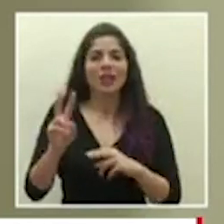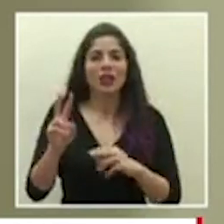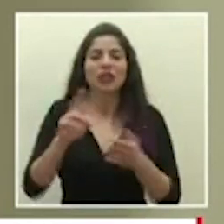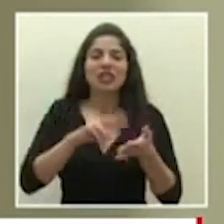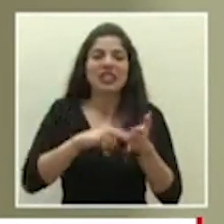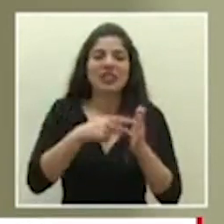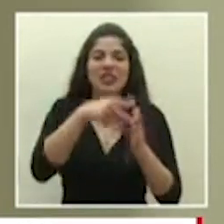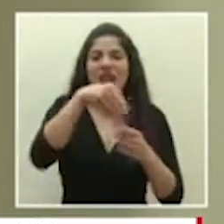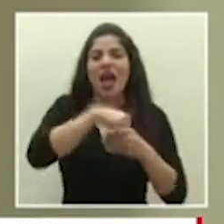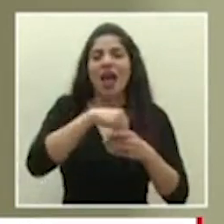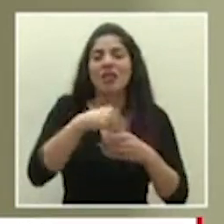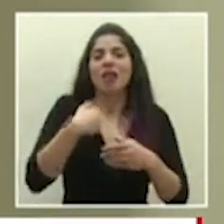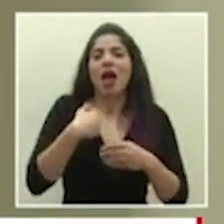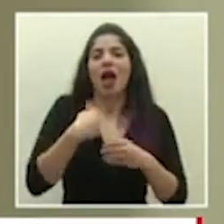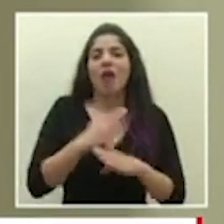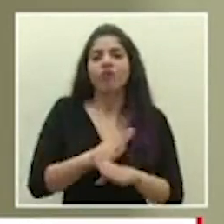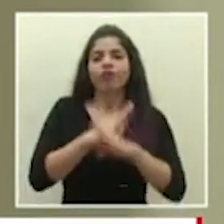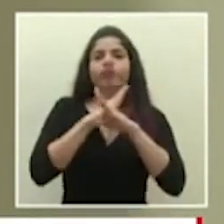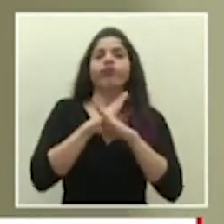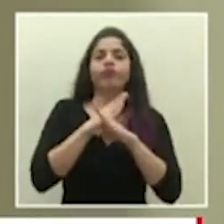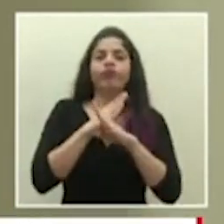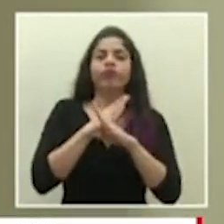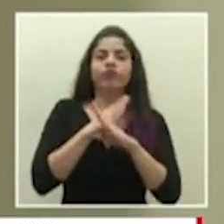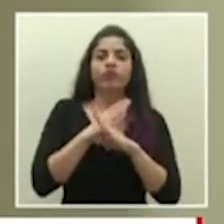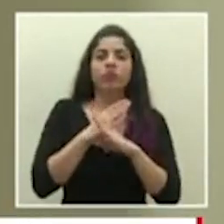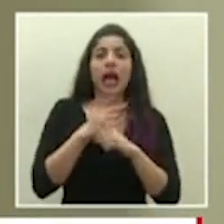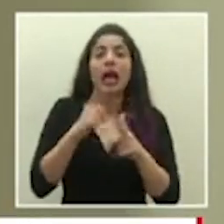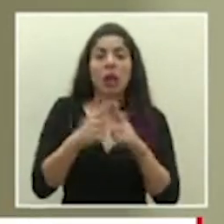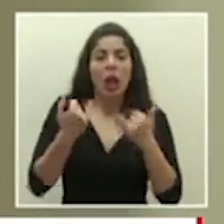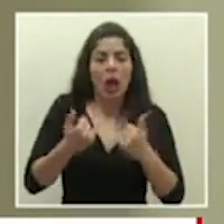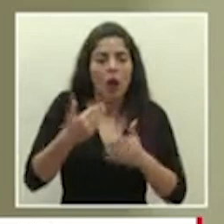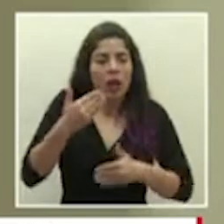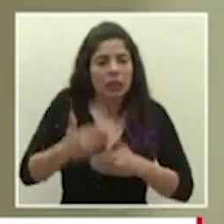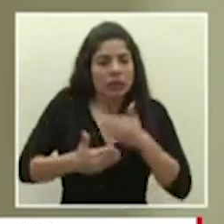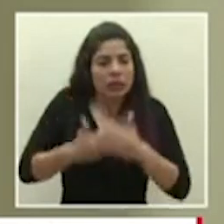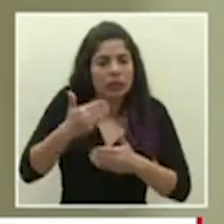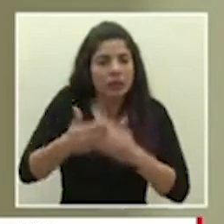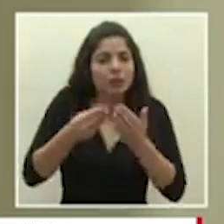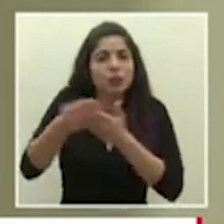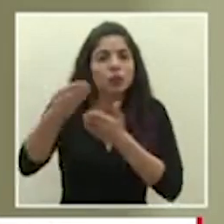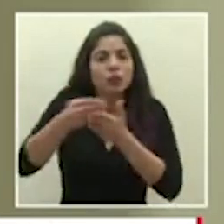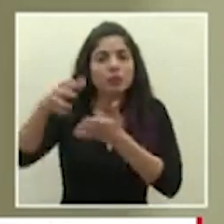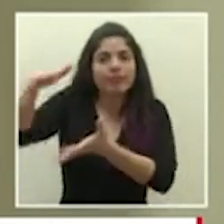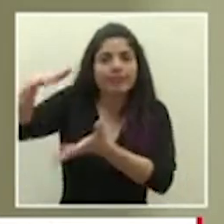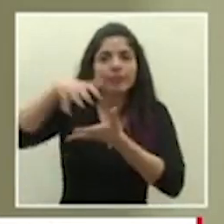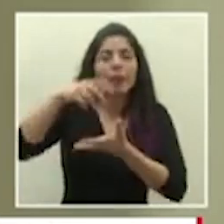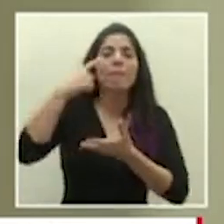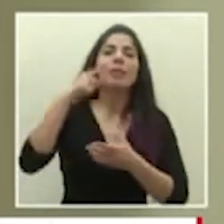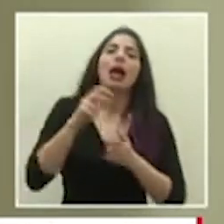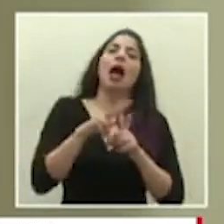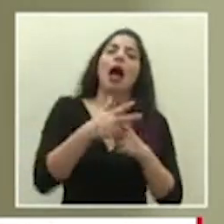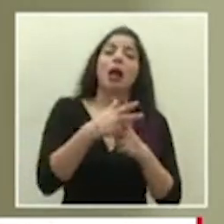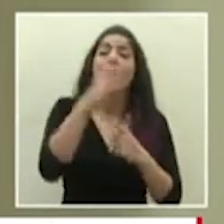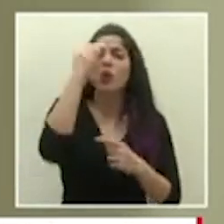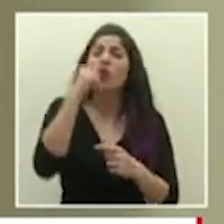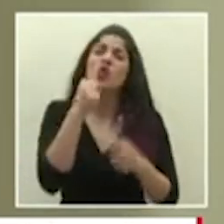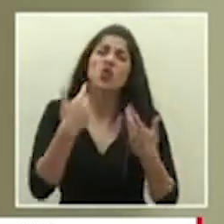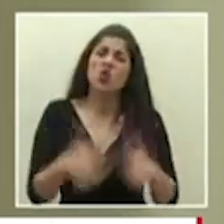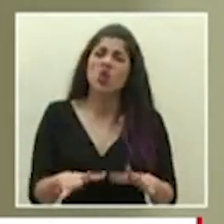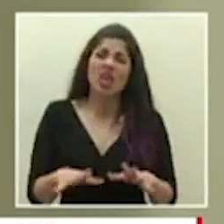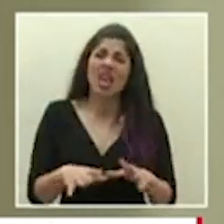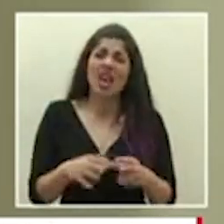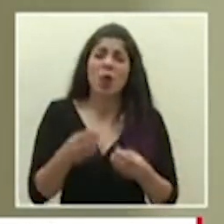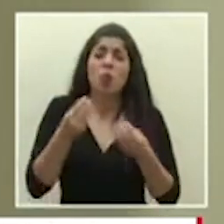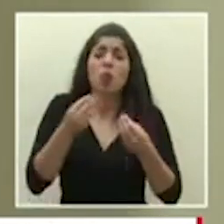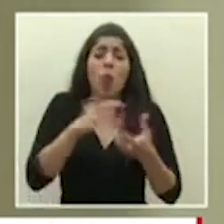algún grado de inmunidad entonces ya estamos avanzando con la compra para poder hacer ese ajuste porque no queremos tampoco llenarnos de